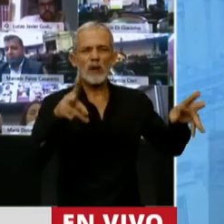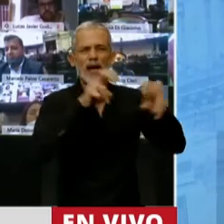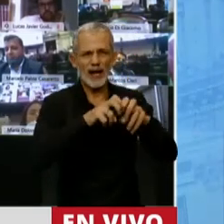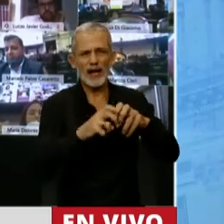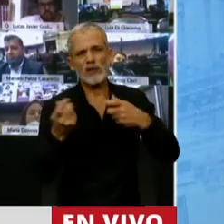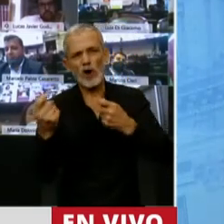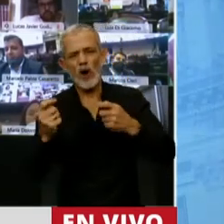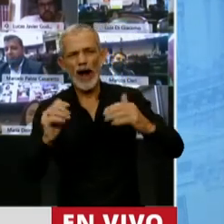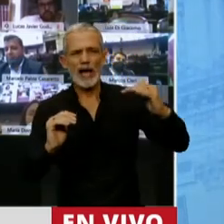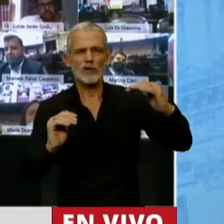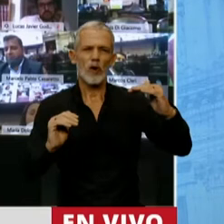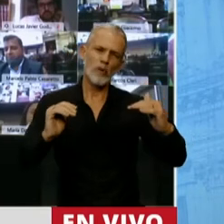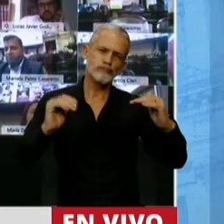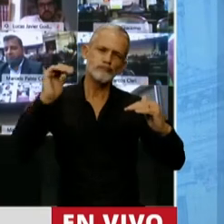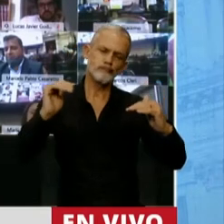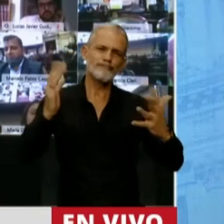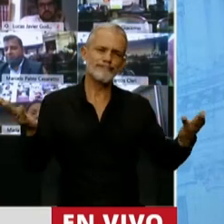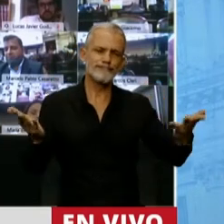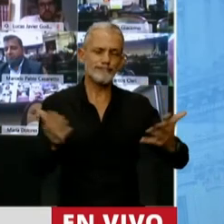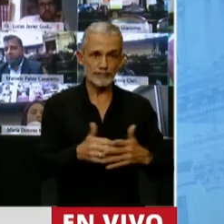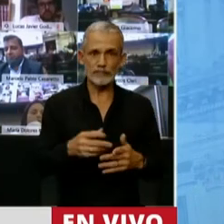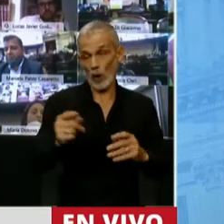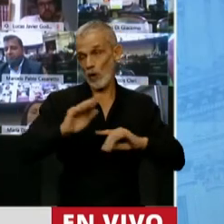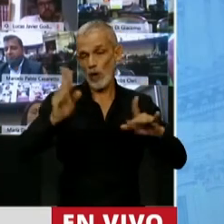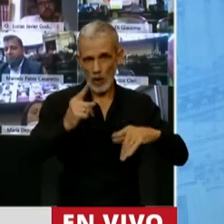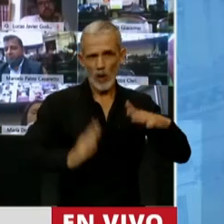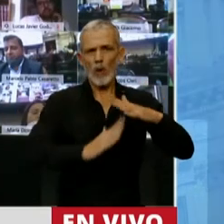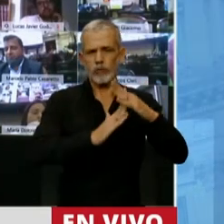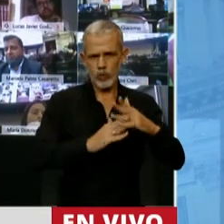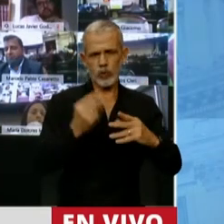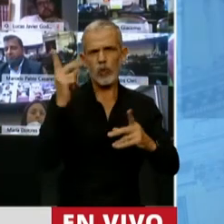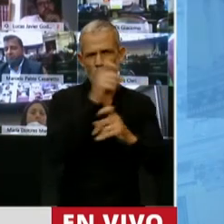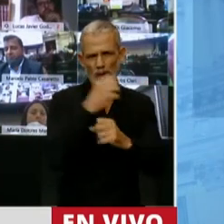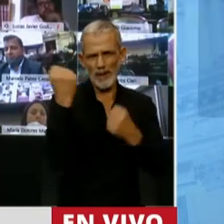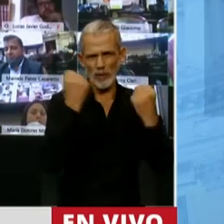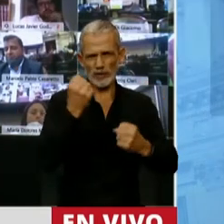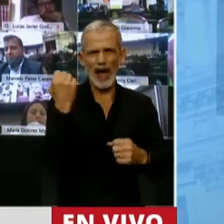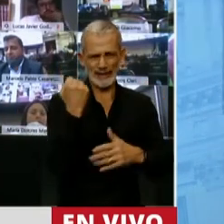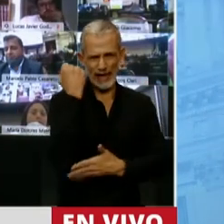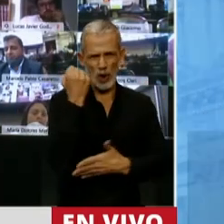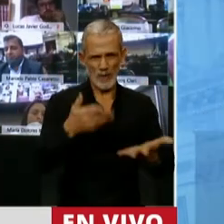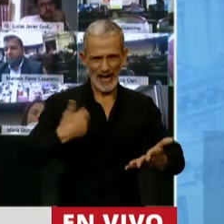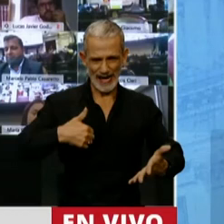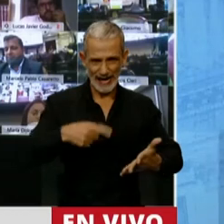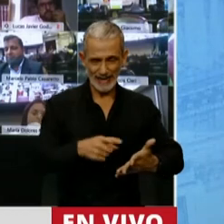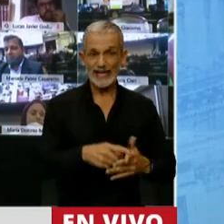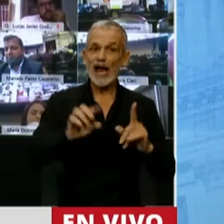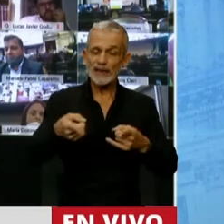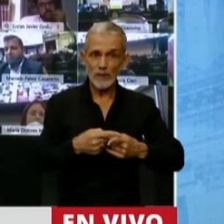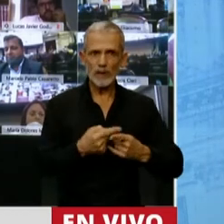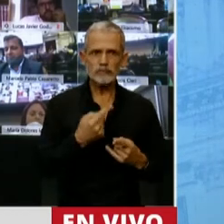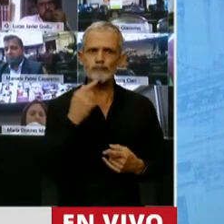como el problema madre de la historia económica argentina, discursos que hemos escuchado muchas veces. Se